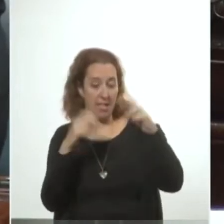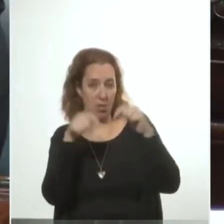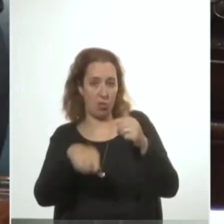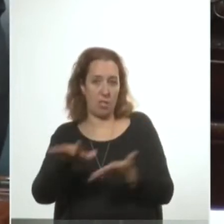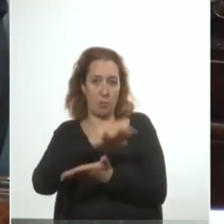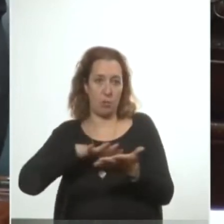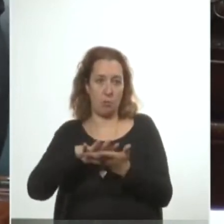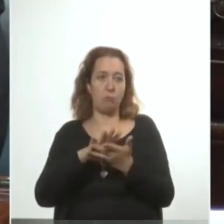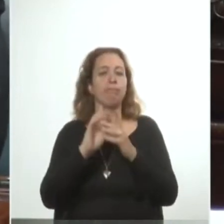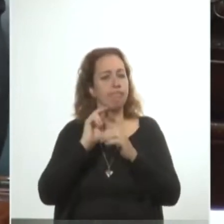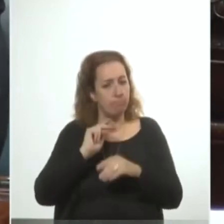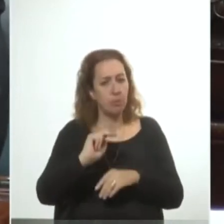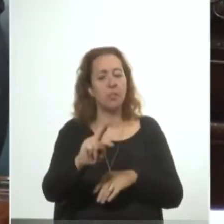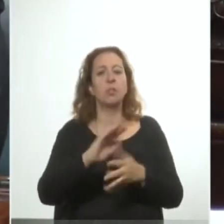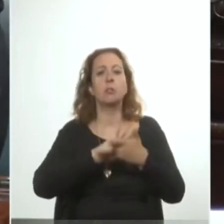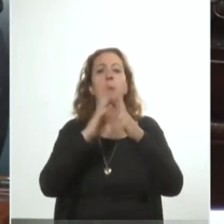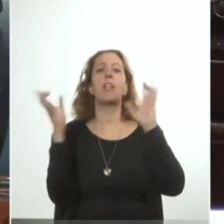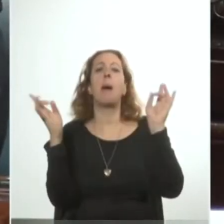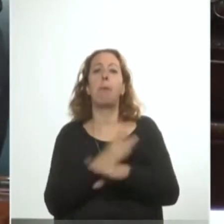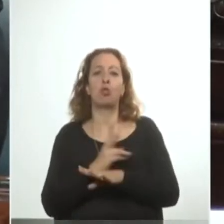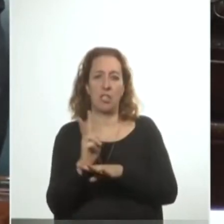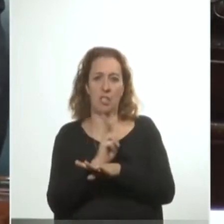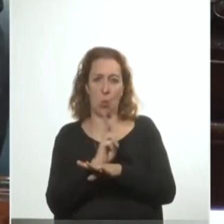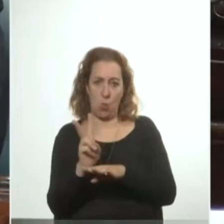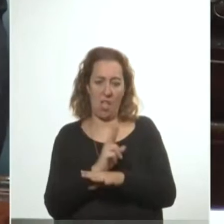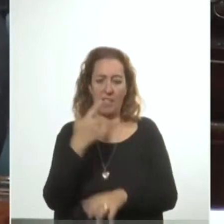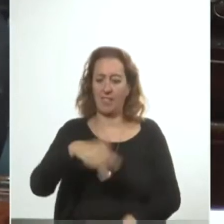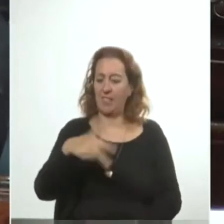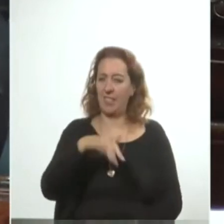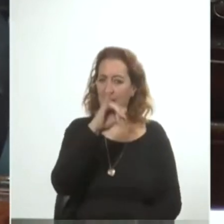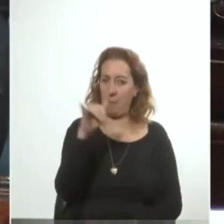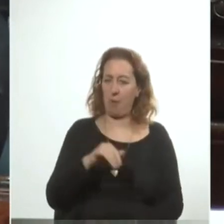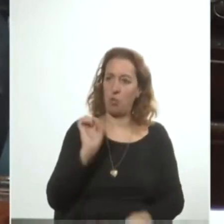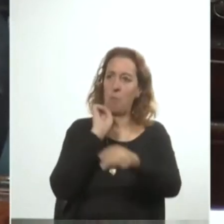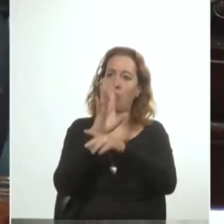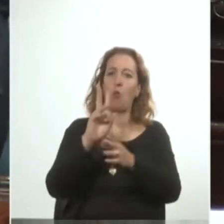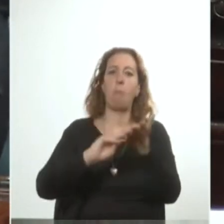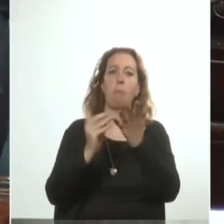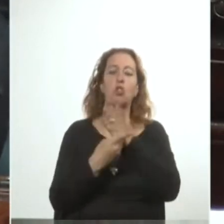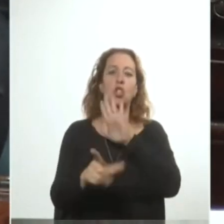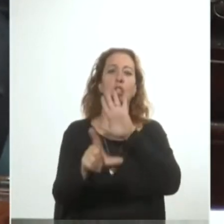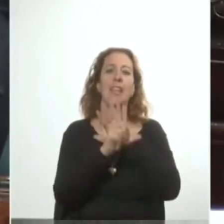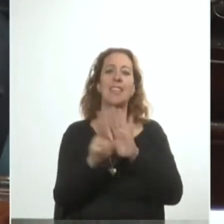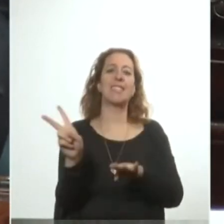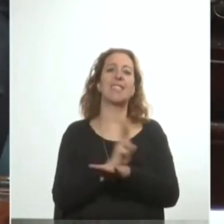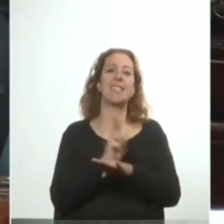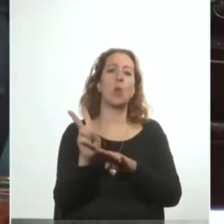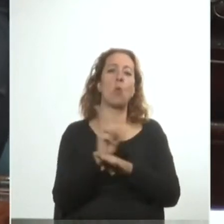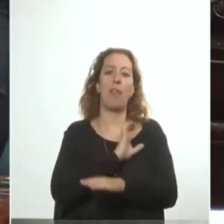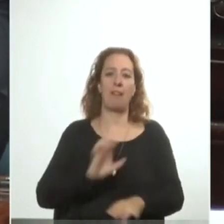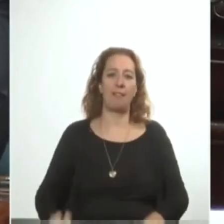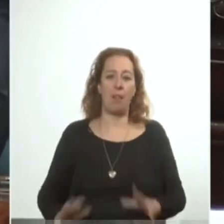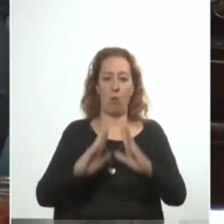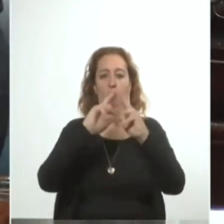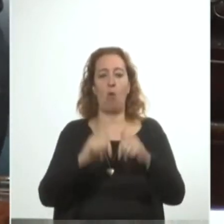medidas prontas de seguridad y ya el 13 de marzo envió al Parlamento el proyecto de ley de seguridad del Estado y el orden interno,